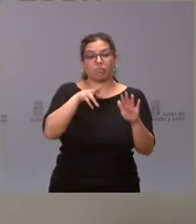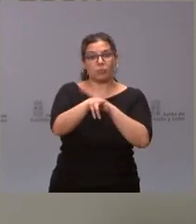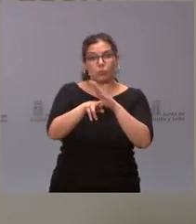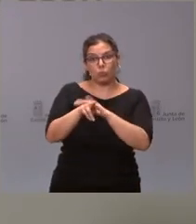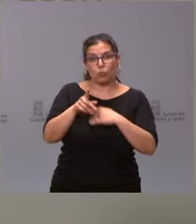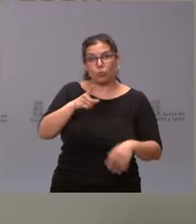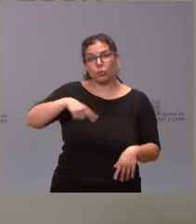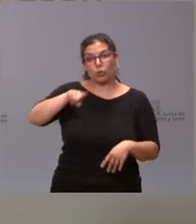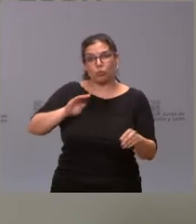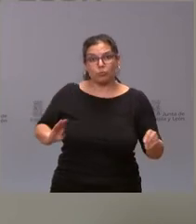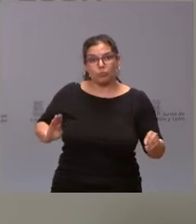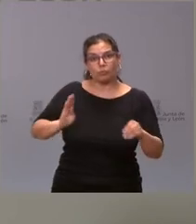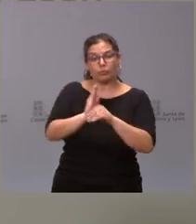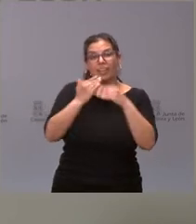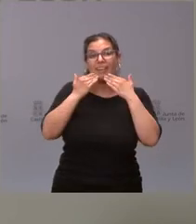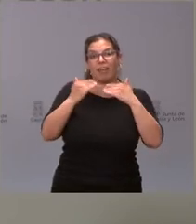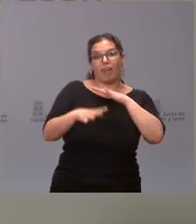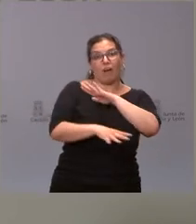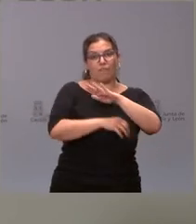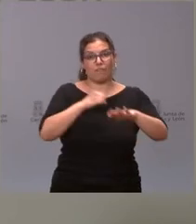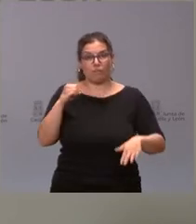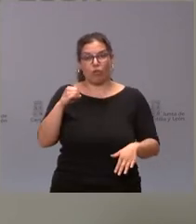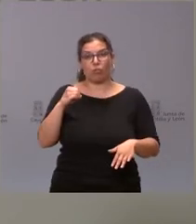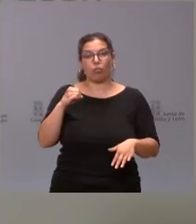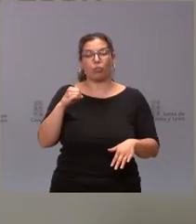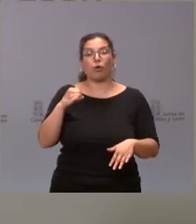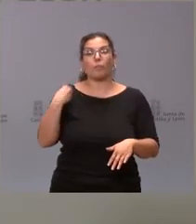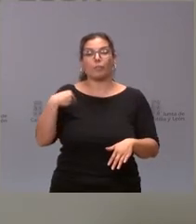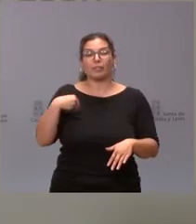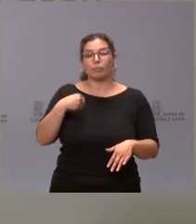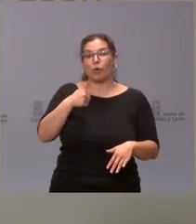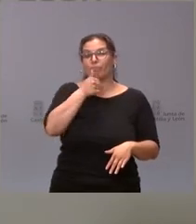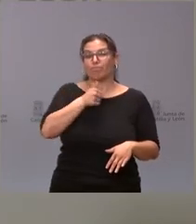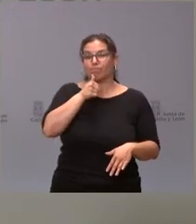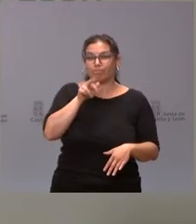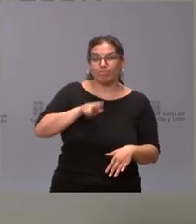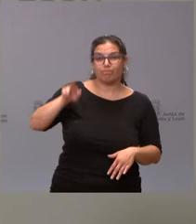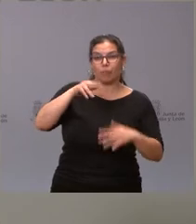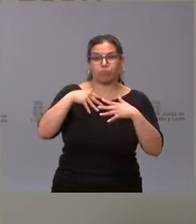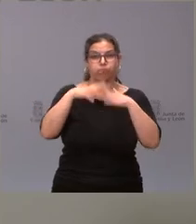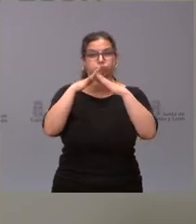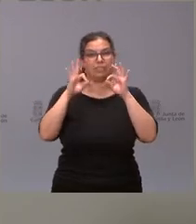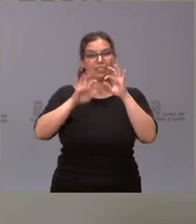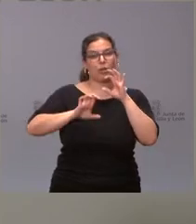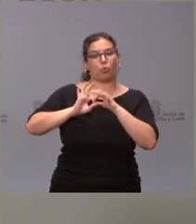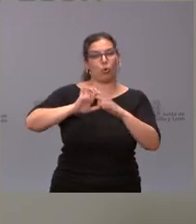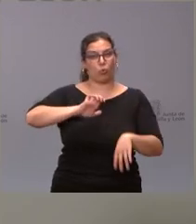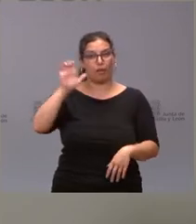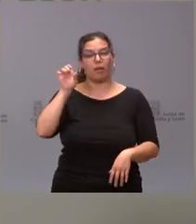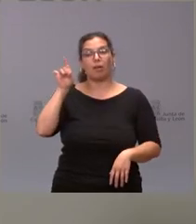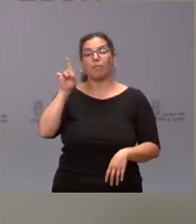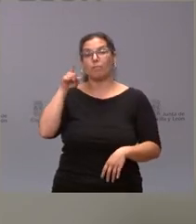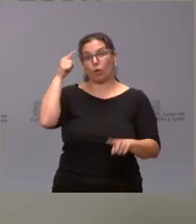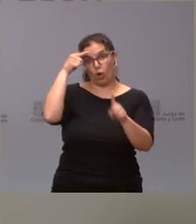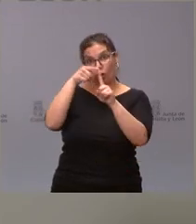que van a ser financiados con los fondos del mecanismo de recuperación y resiliencia, que saben ustedes que tiene como objetivo básico, entre otras actuaciones,